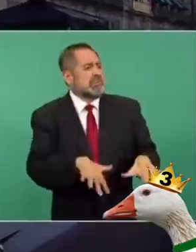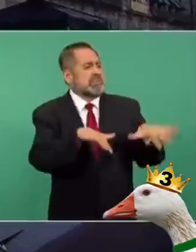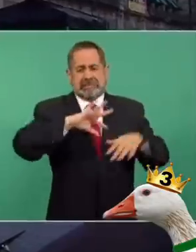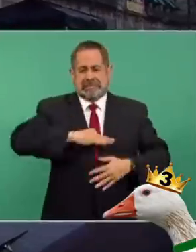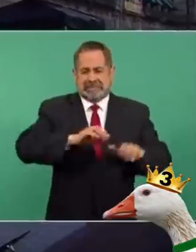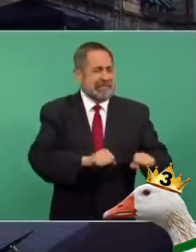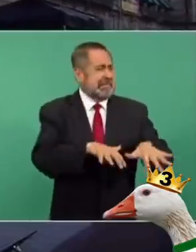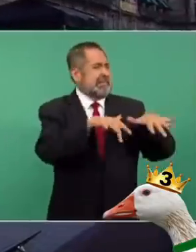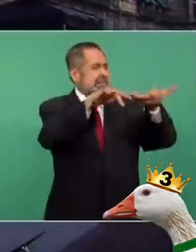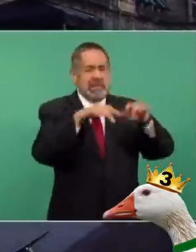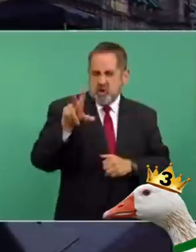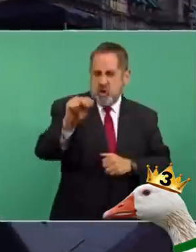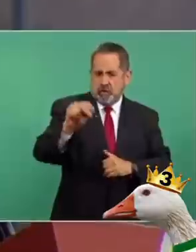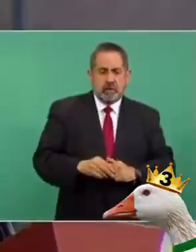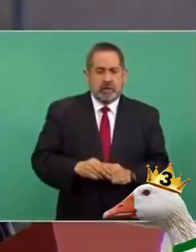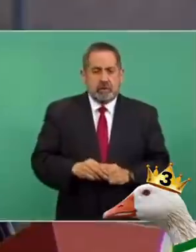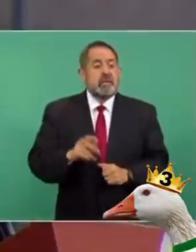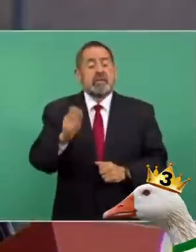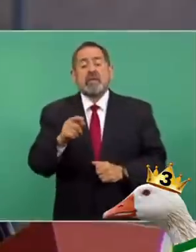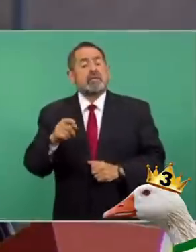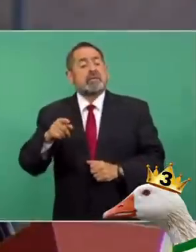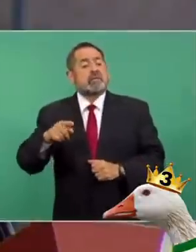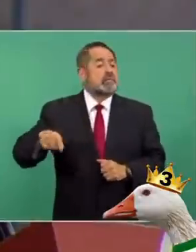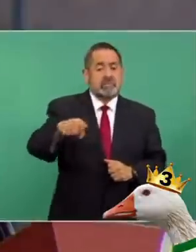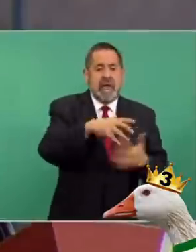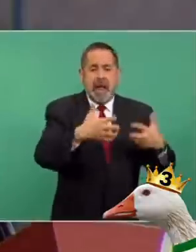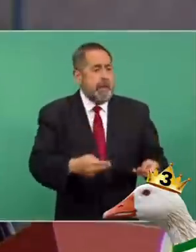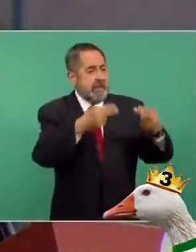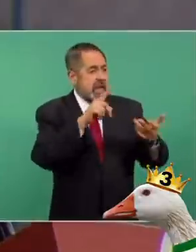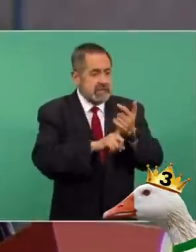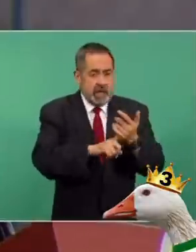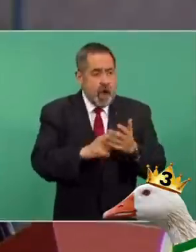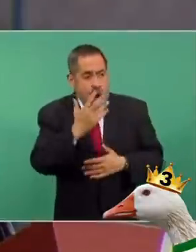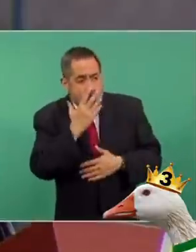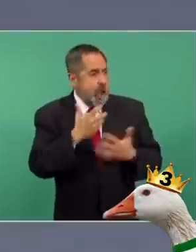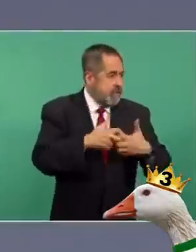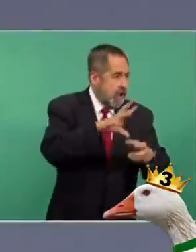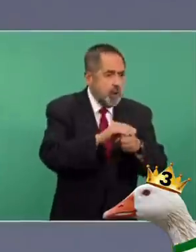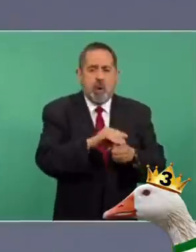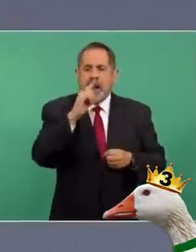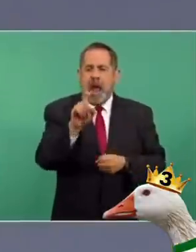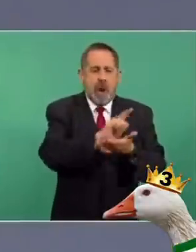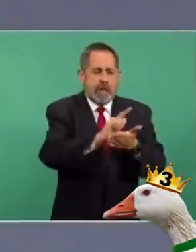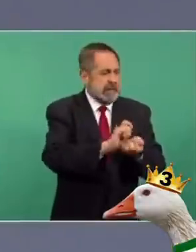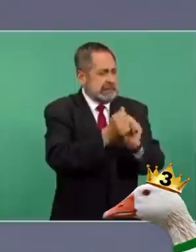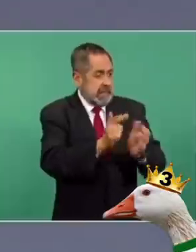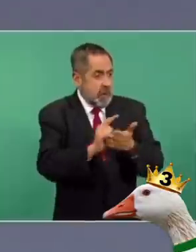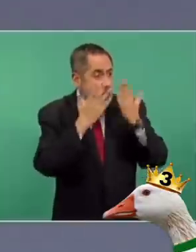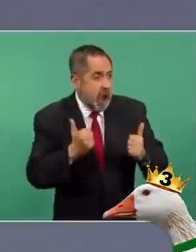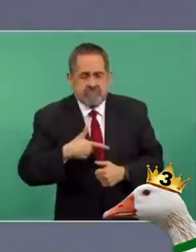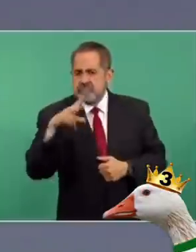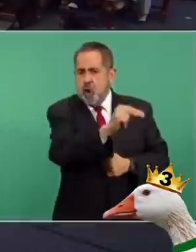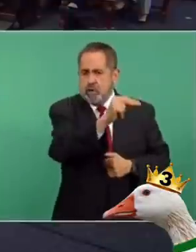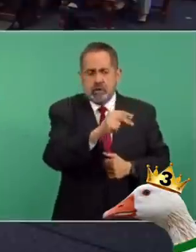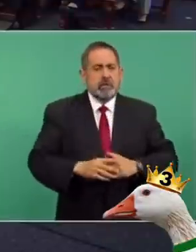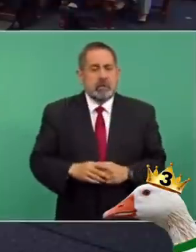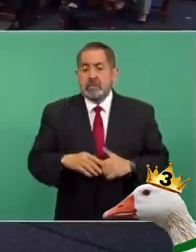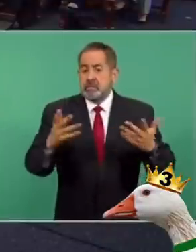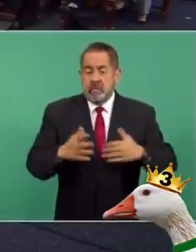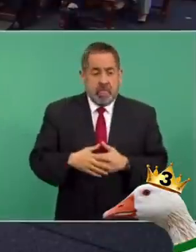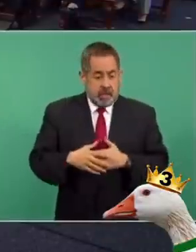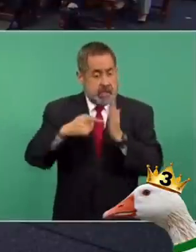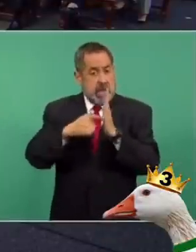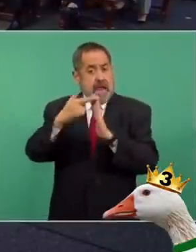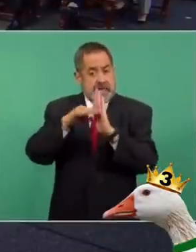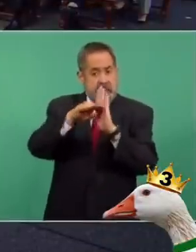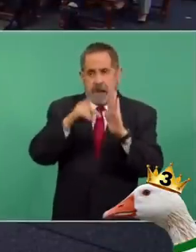desechos tóxicos o peligrosos, no se permitirá operar a ninguna empresa que no tenga planta de tratamiento de aguas negras, no se permitirán violaciones